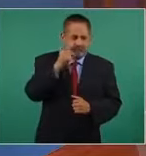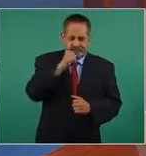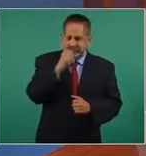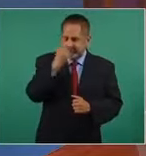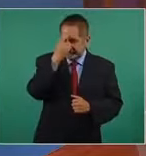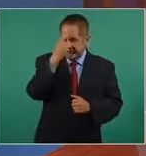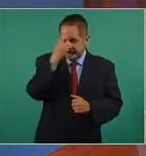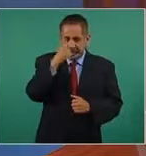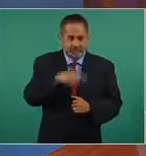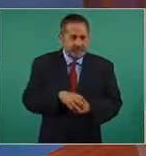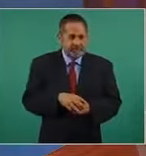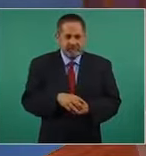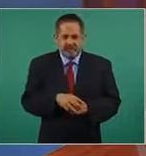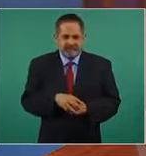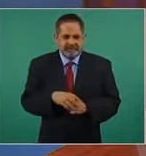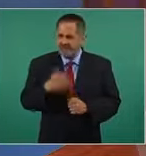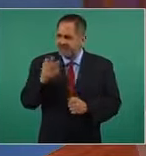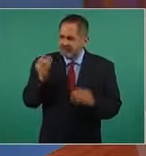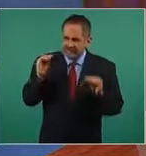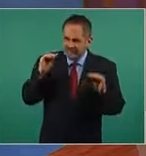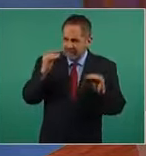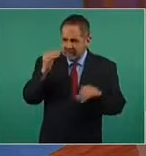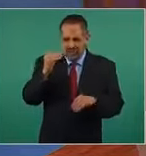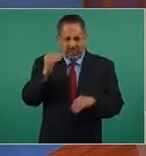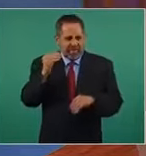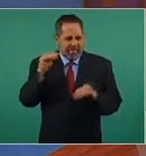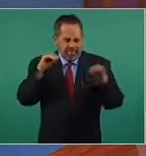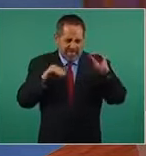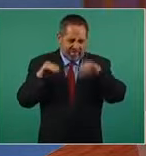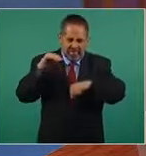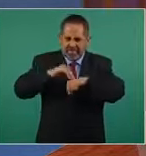de que la calumnia cuando no mancha, tizna.